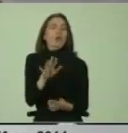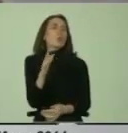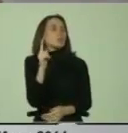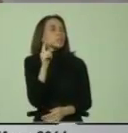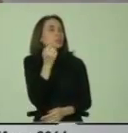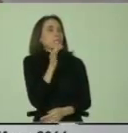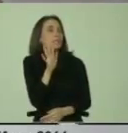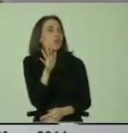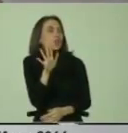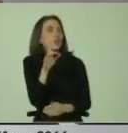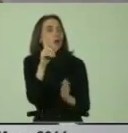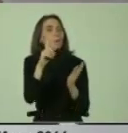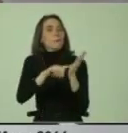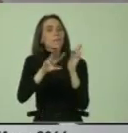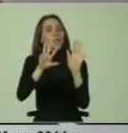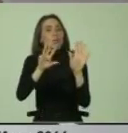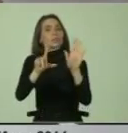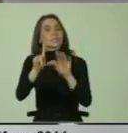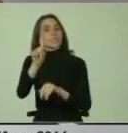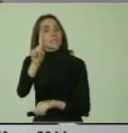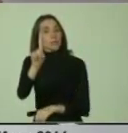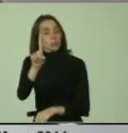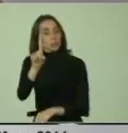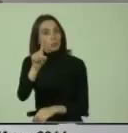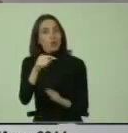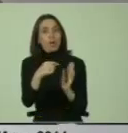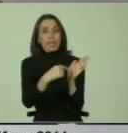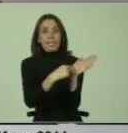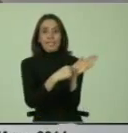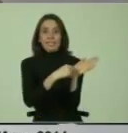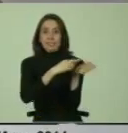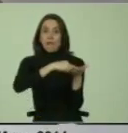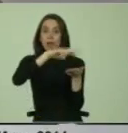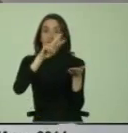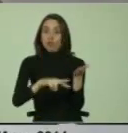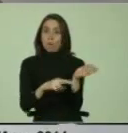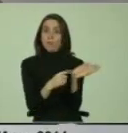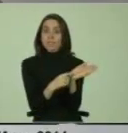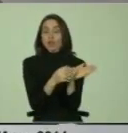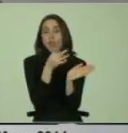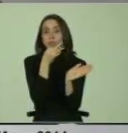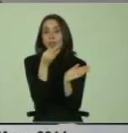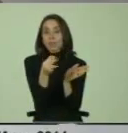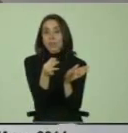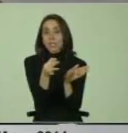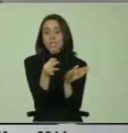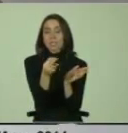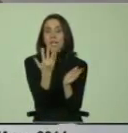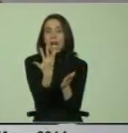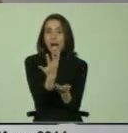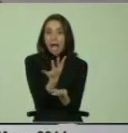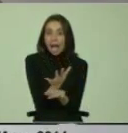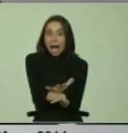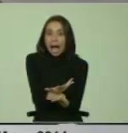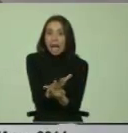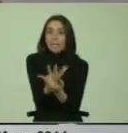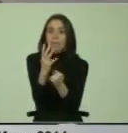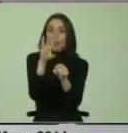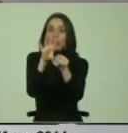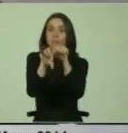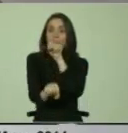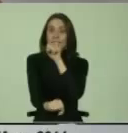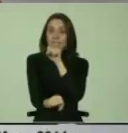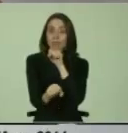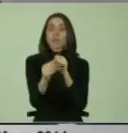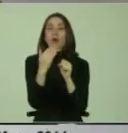me equivoco, 1971. Y en esa convención se dice que hay discriminación, es